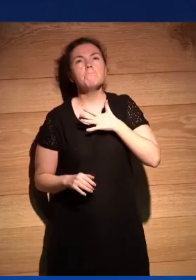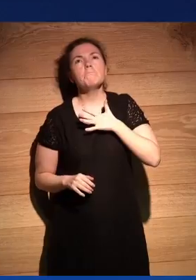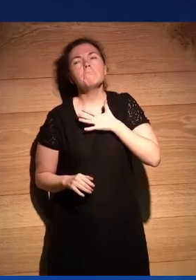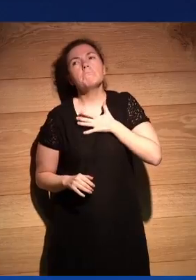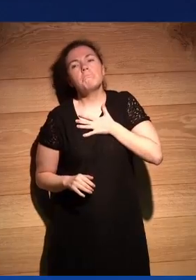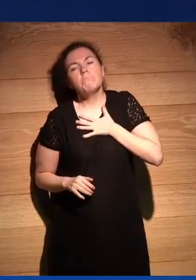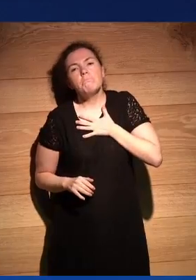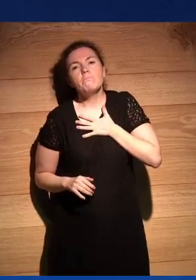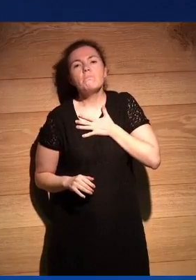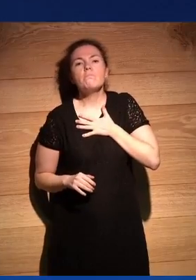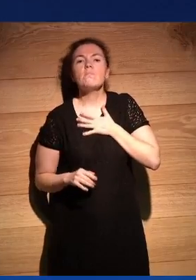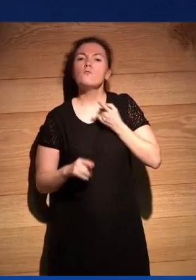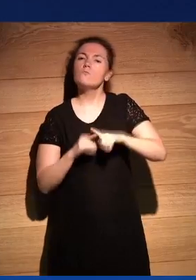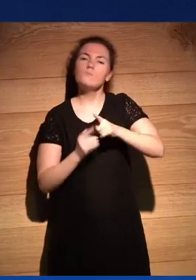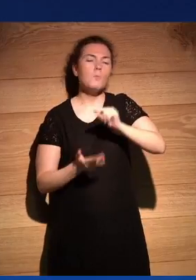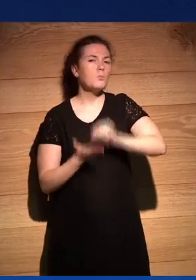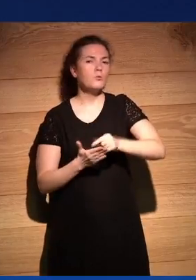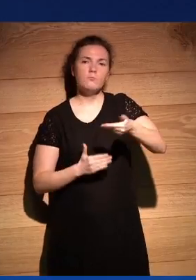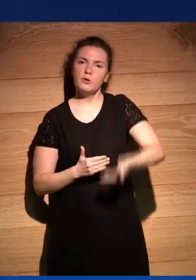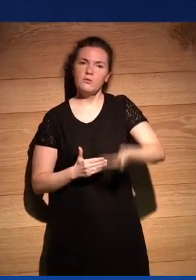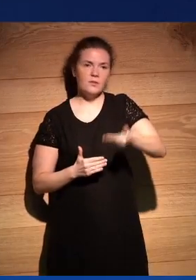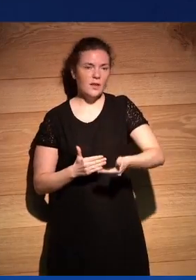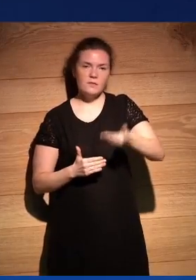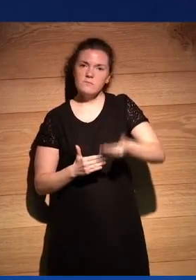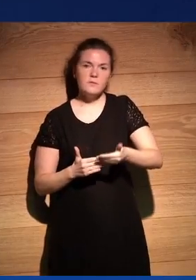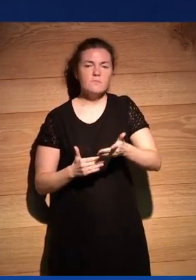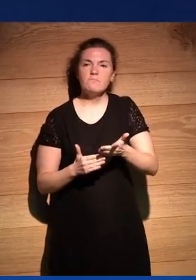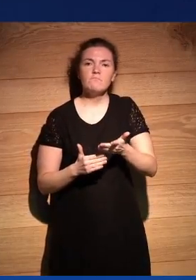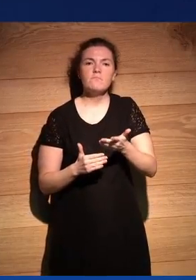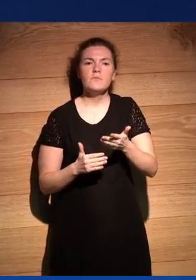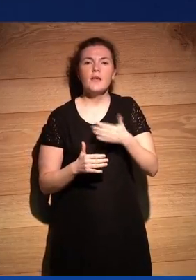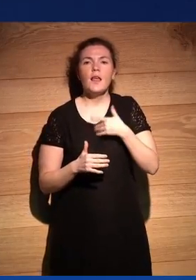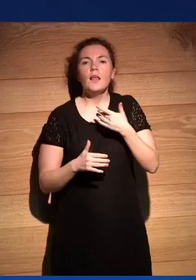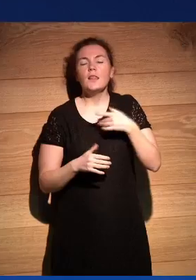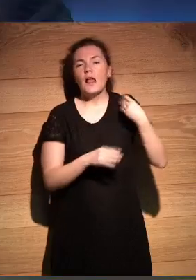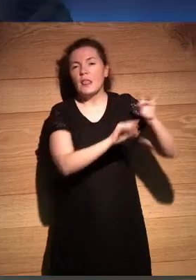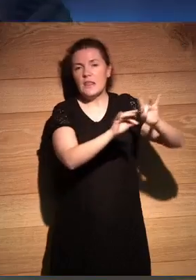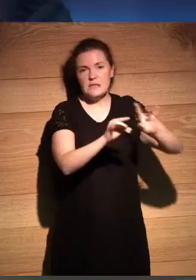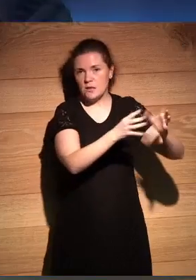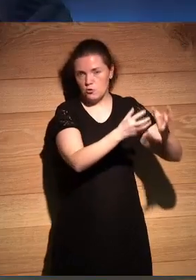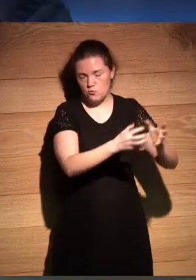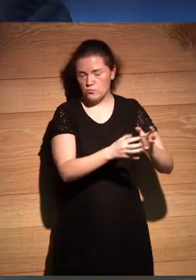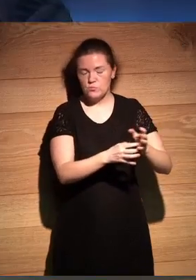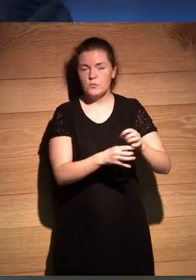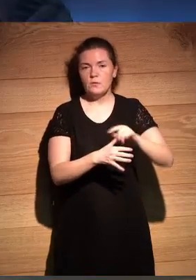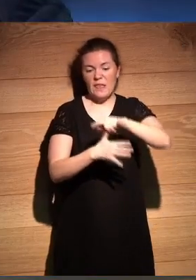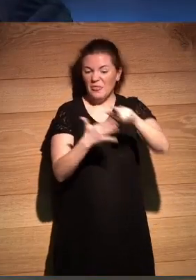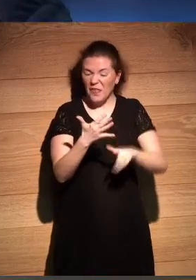es uno de los ítems de mi top 5 o mi top 3 del desértico ¿no? el otro es